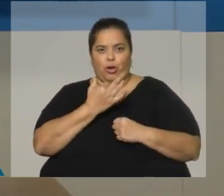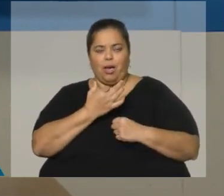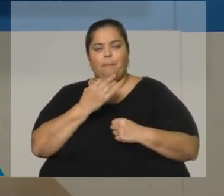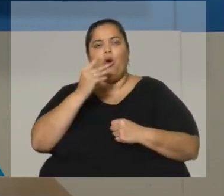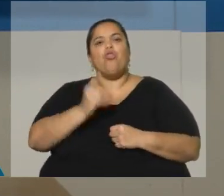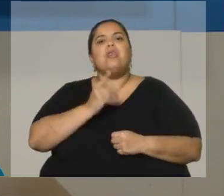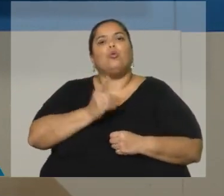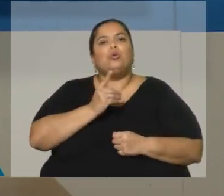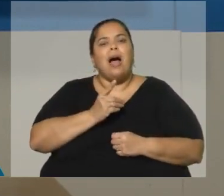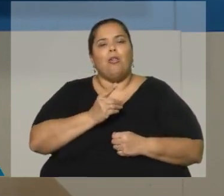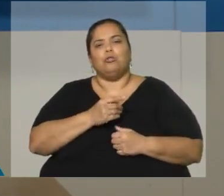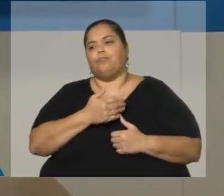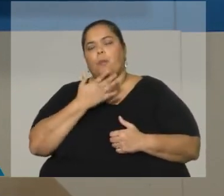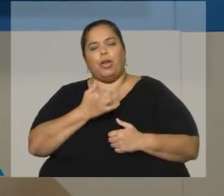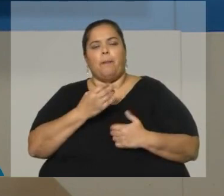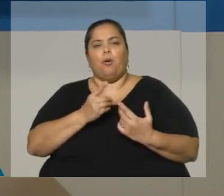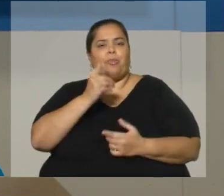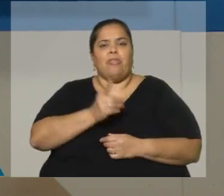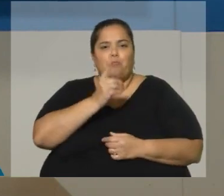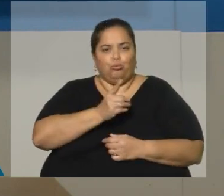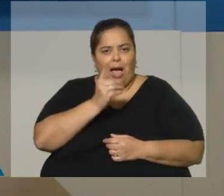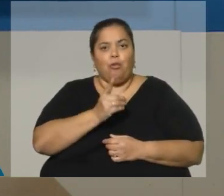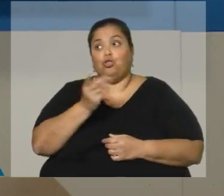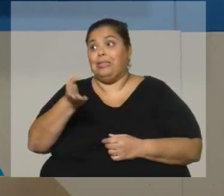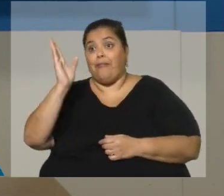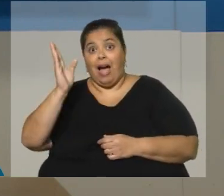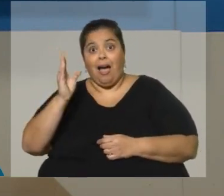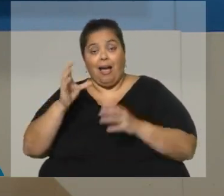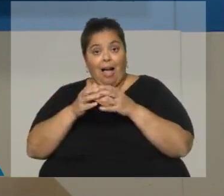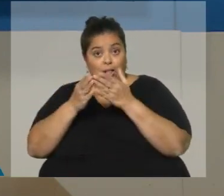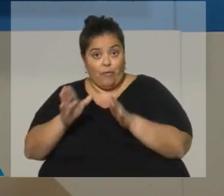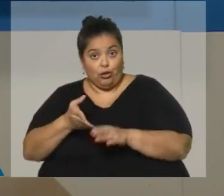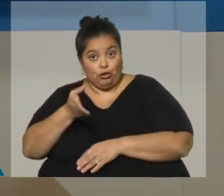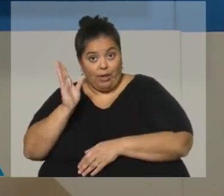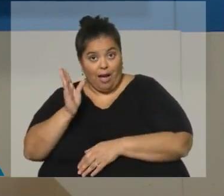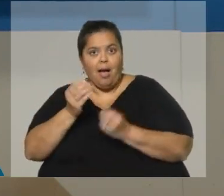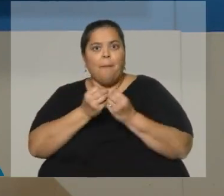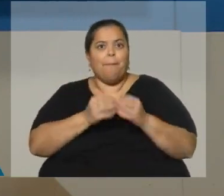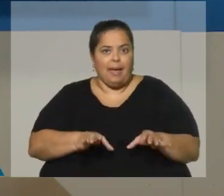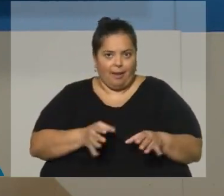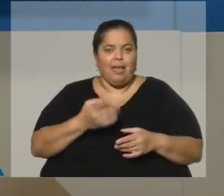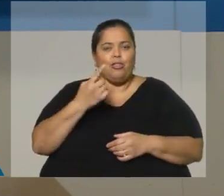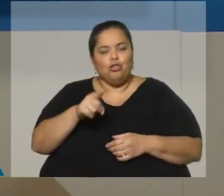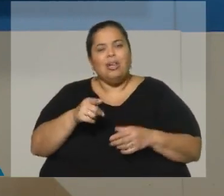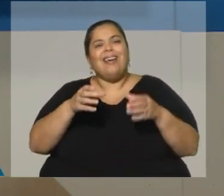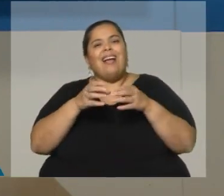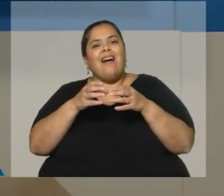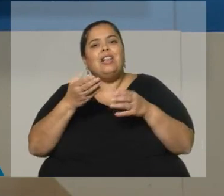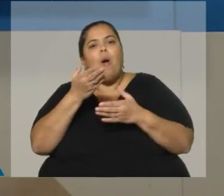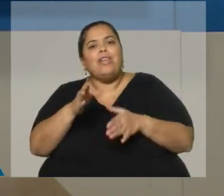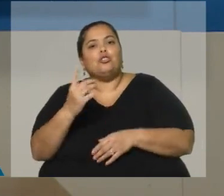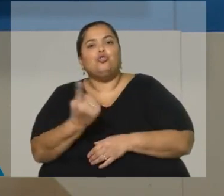si hay diputados justos, no es el caso, pero si se fuera Cabildo perdería. Y Cabildo solo tampoco haría nada. Entonces,